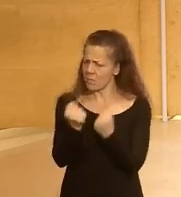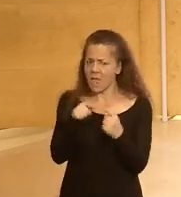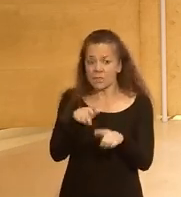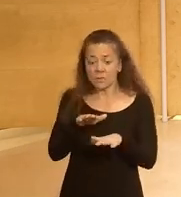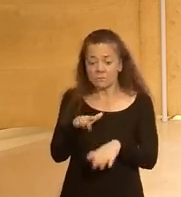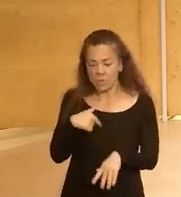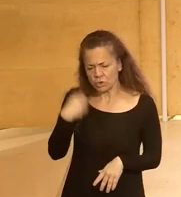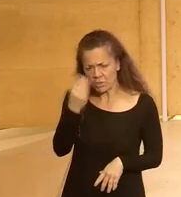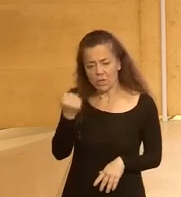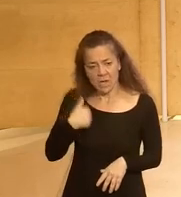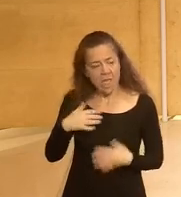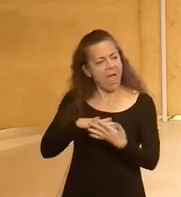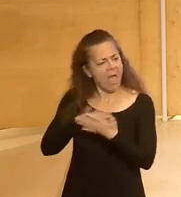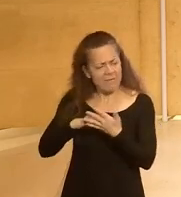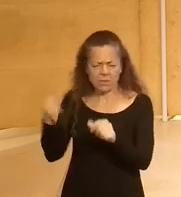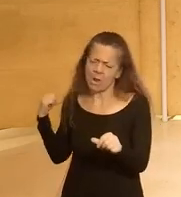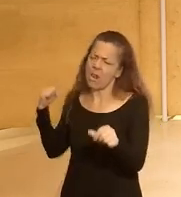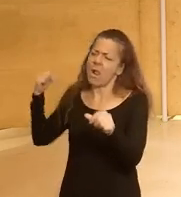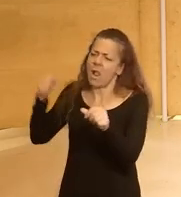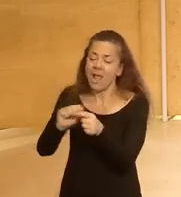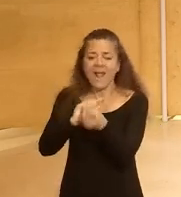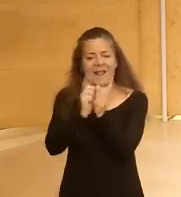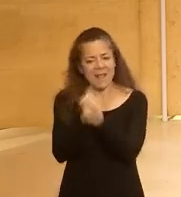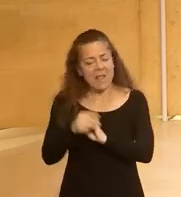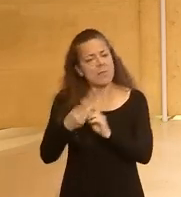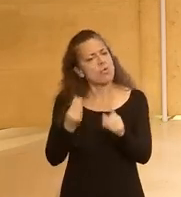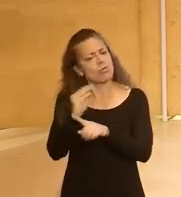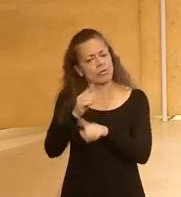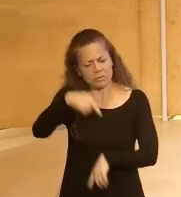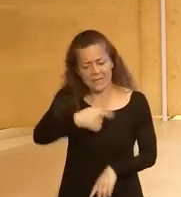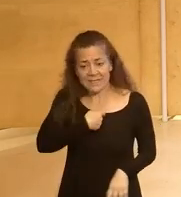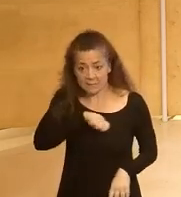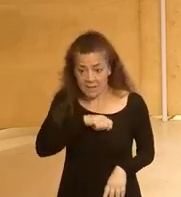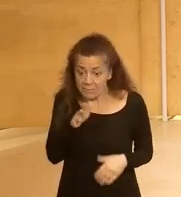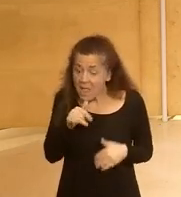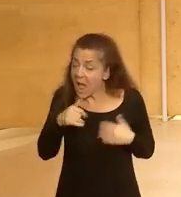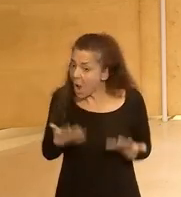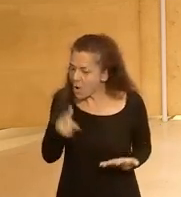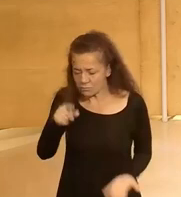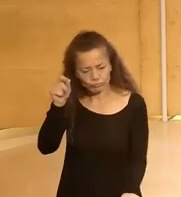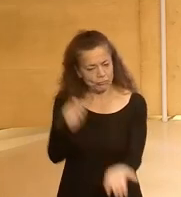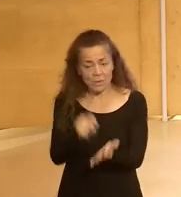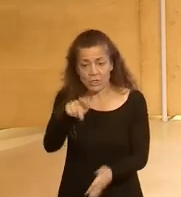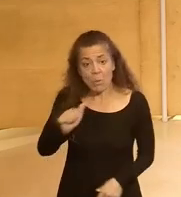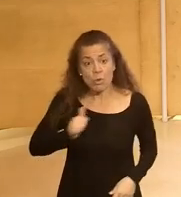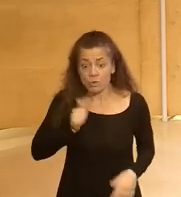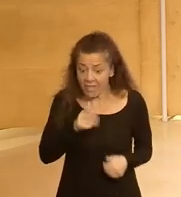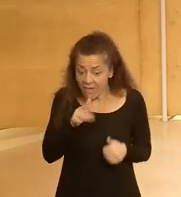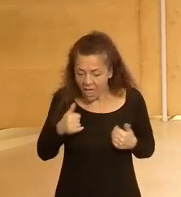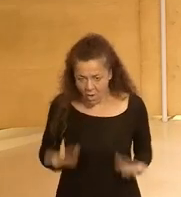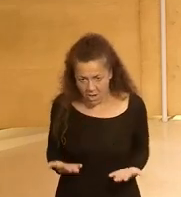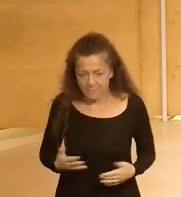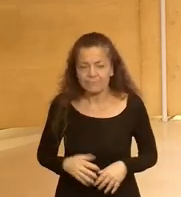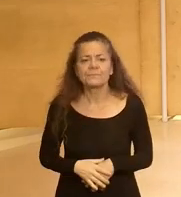yo creo que llevamos hablando décadas de transformar el modelo productivo de España ahora es ese momento esa oportunidad que tenemos